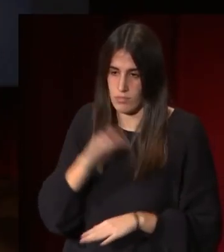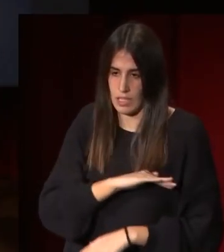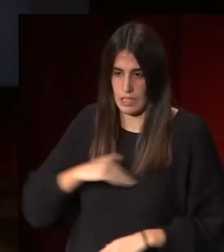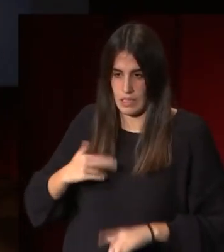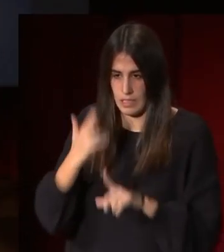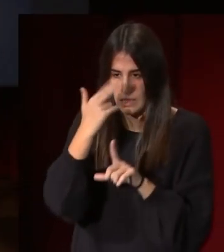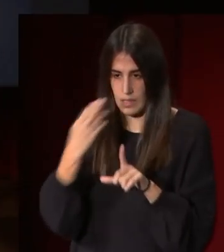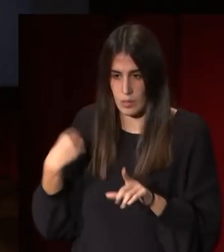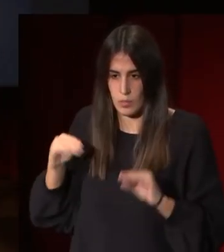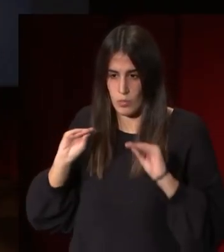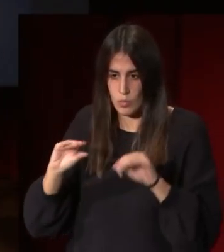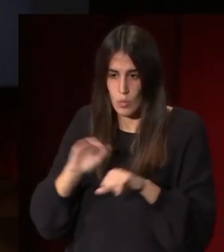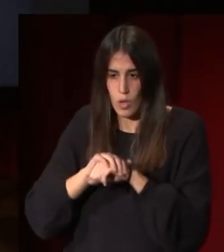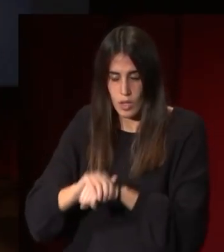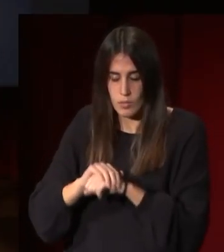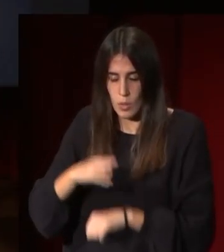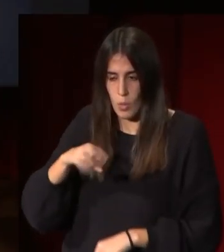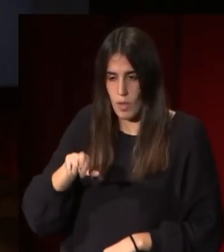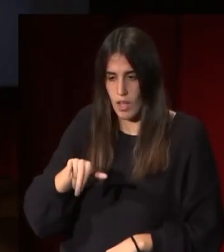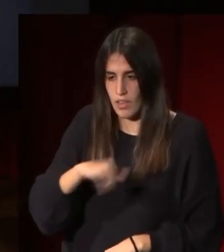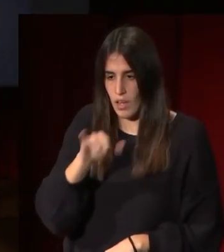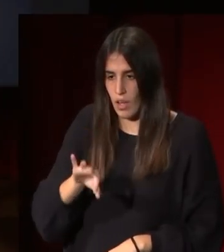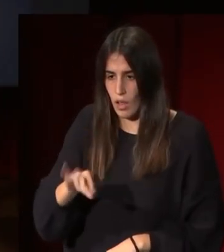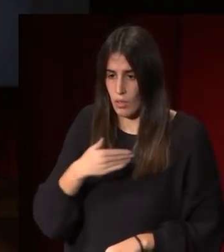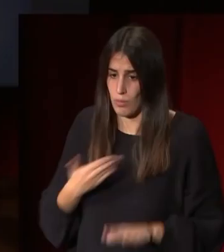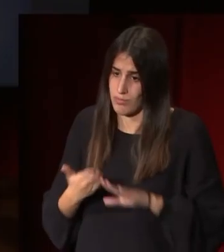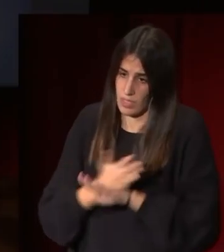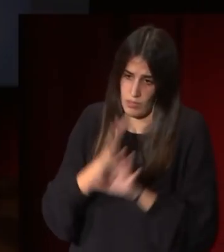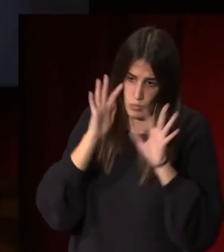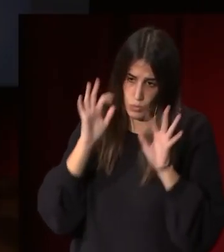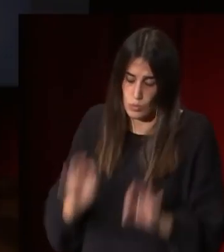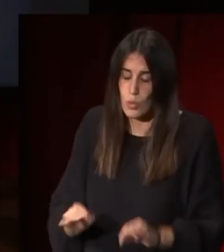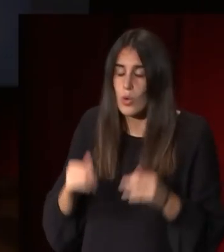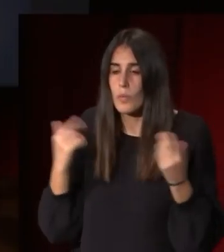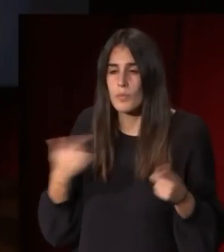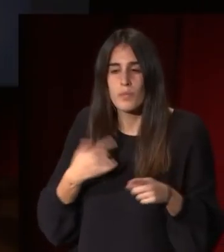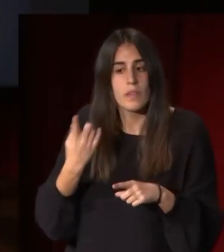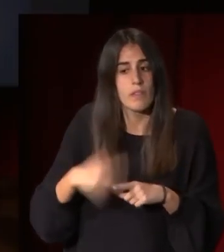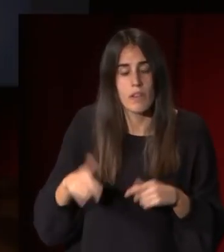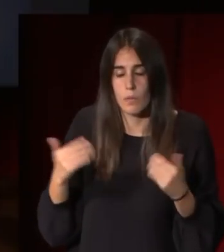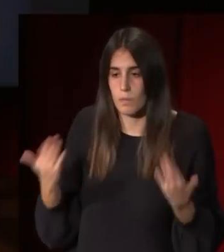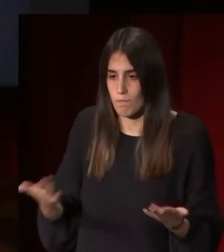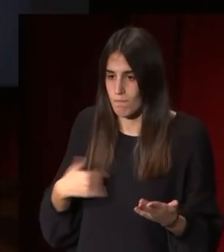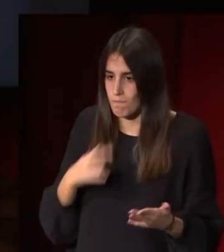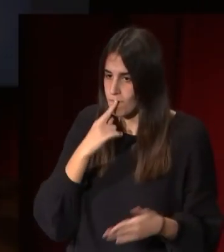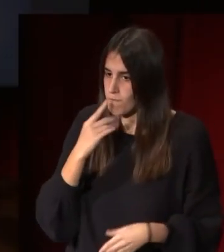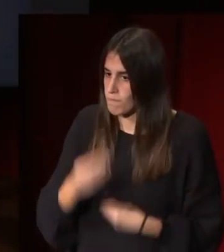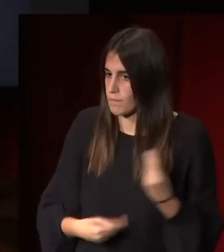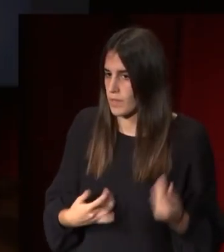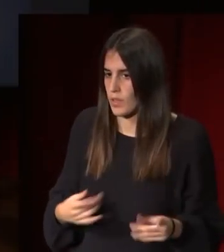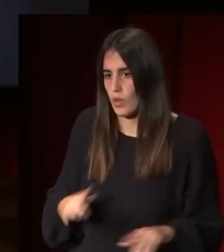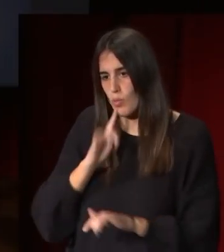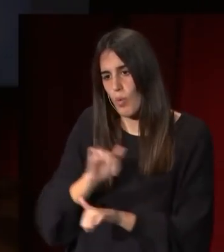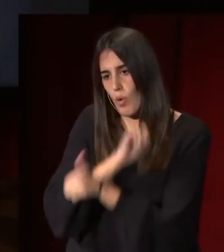como lo había hecho su amigo José de Madrazo unos años antes pero con una diferencia en este caso él lo está haciendo a la